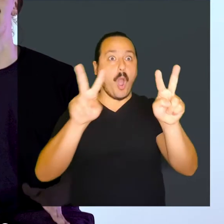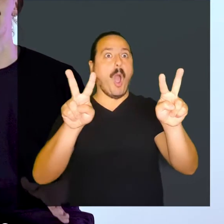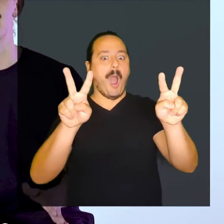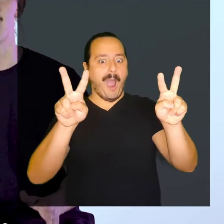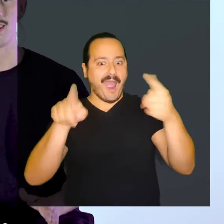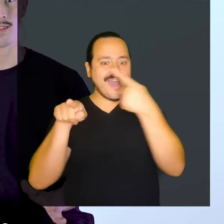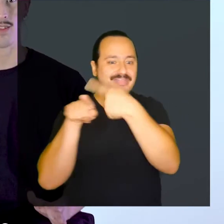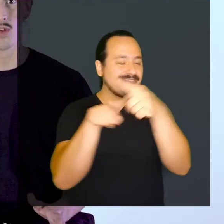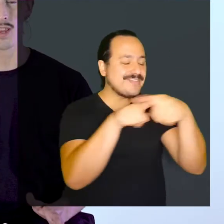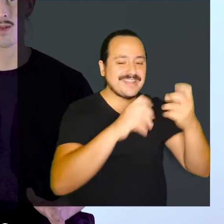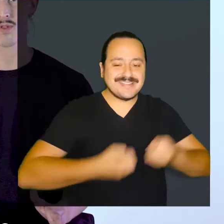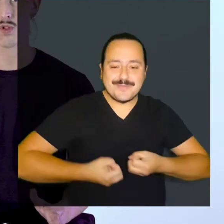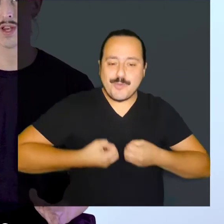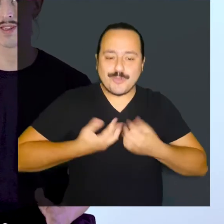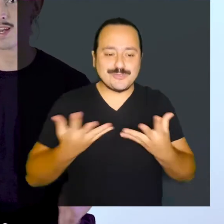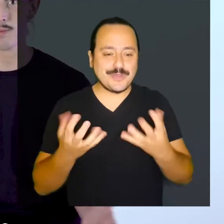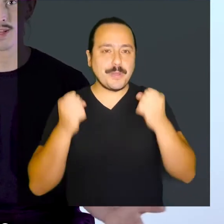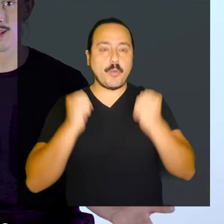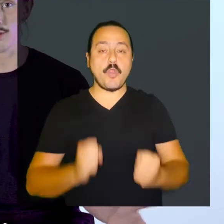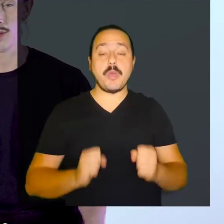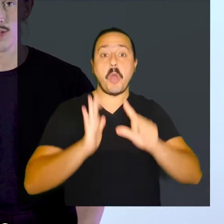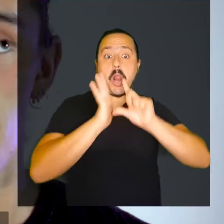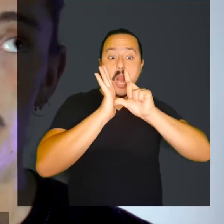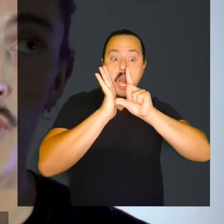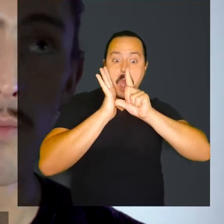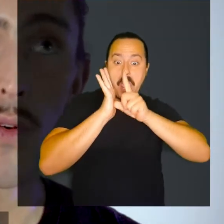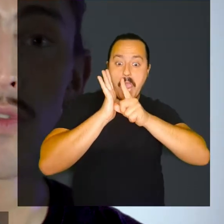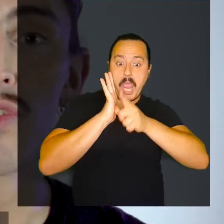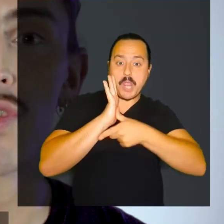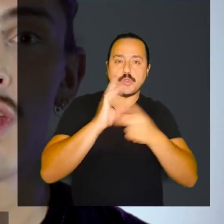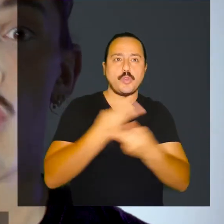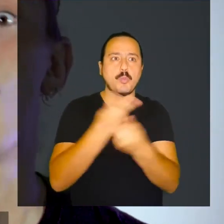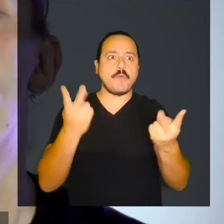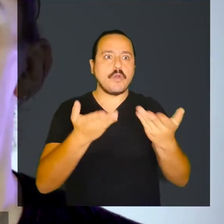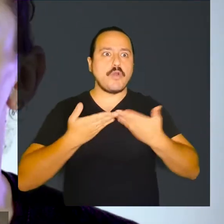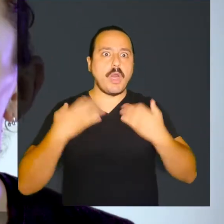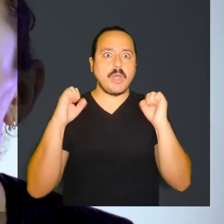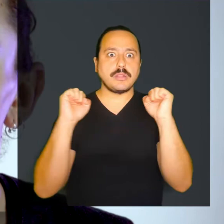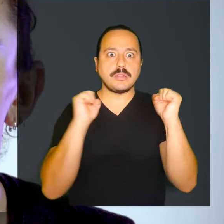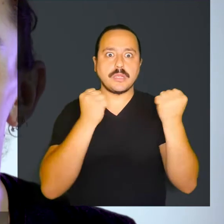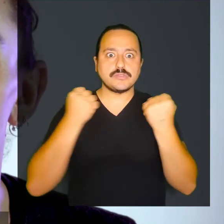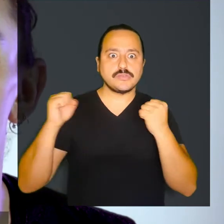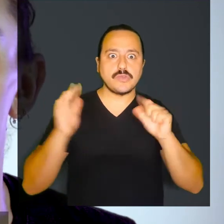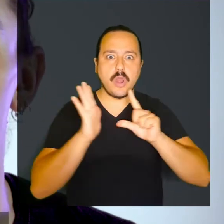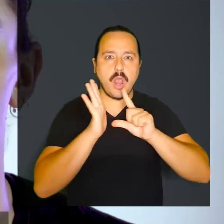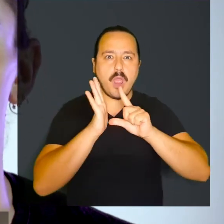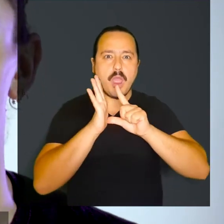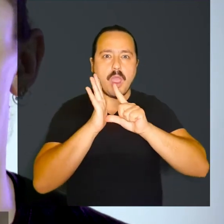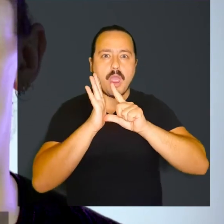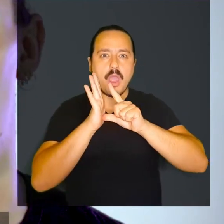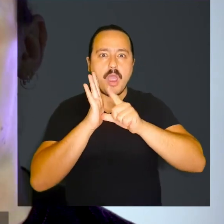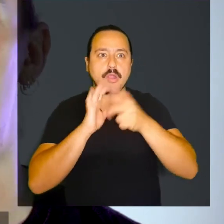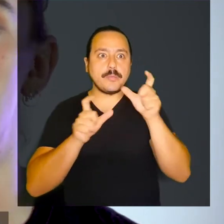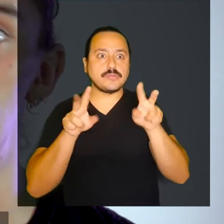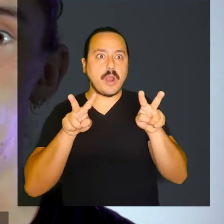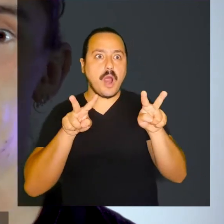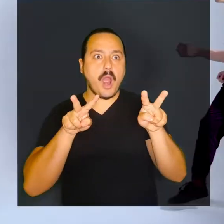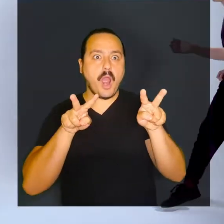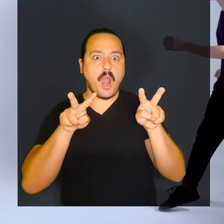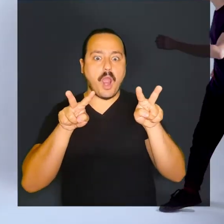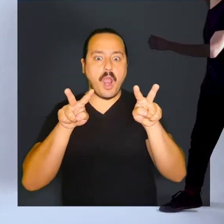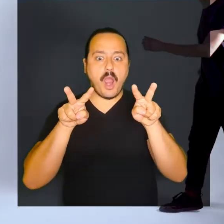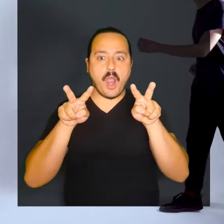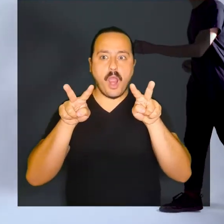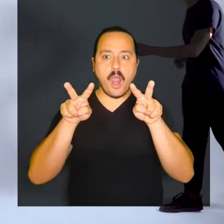generar distintas sensaciones y emociones en el espectador Podemos ocupar la cámara lenta para generar tensión, por ejemplo